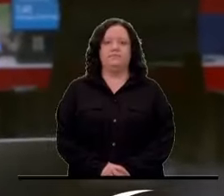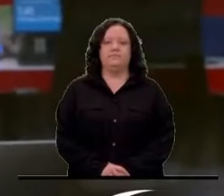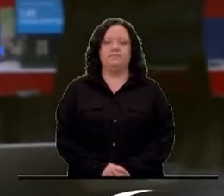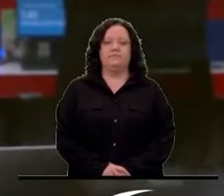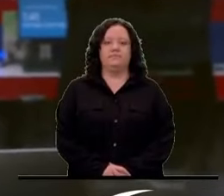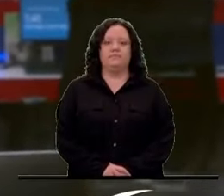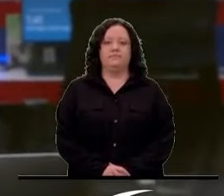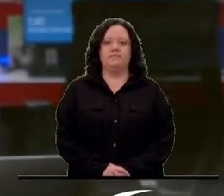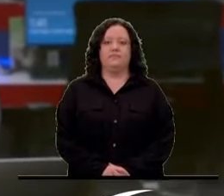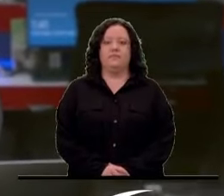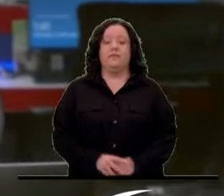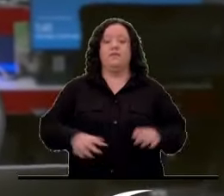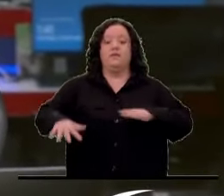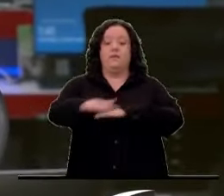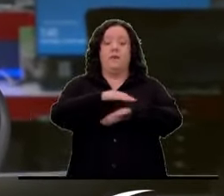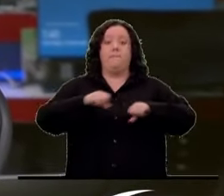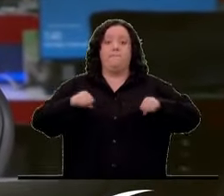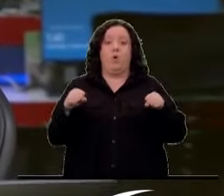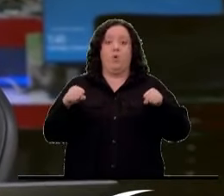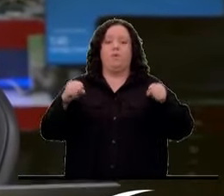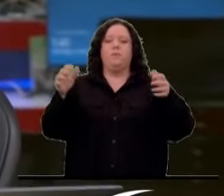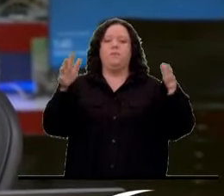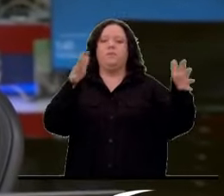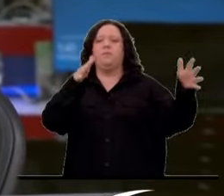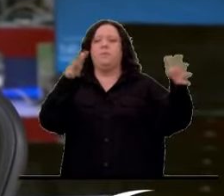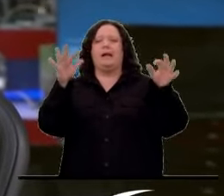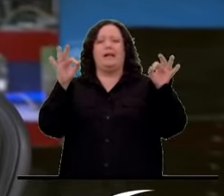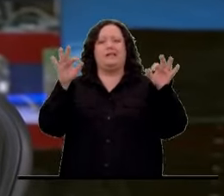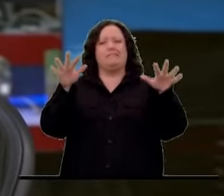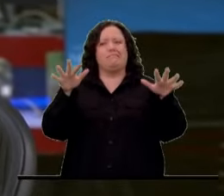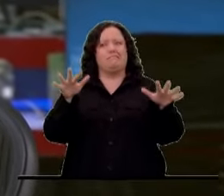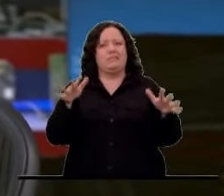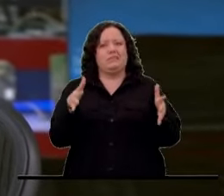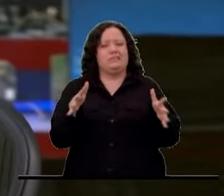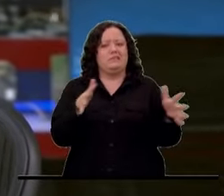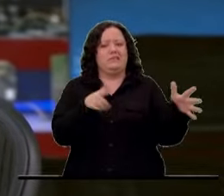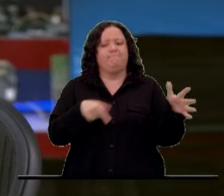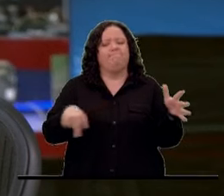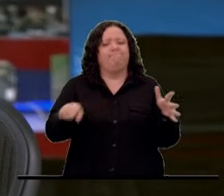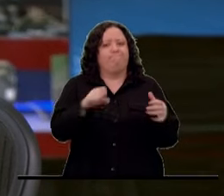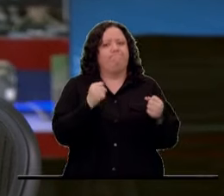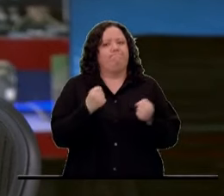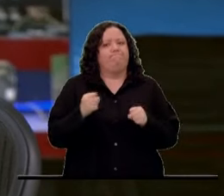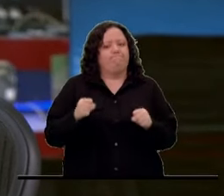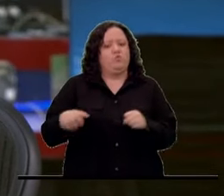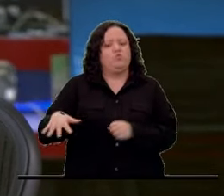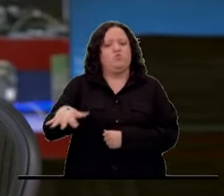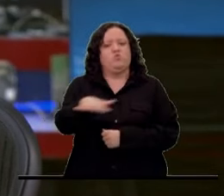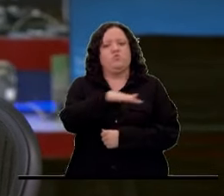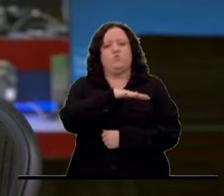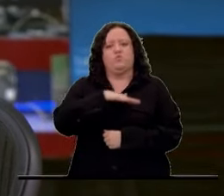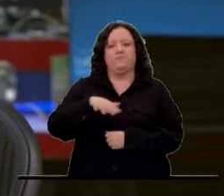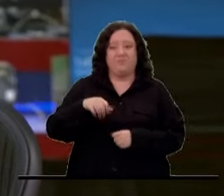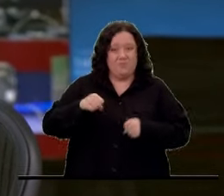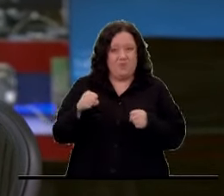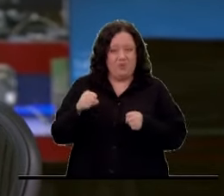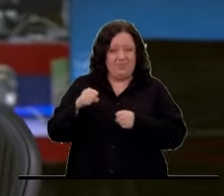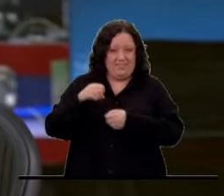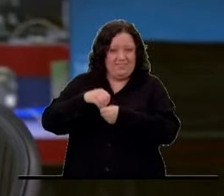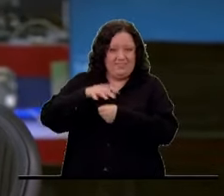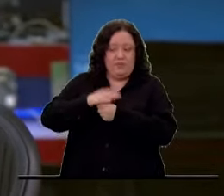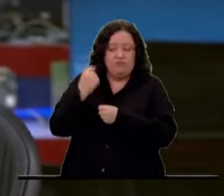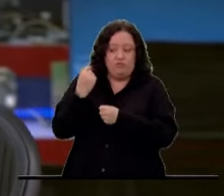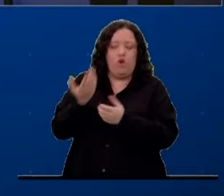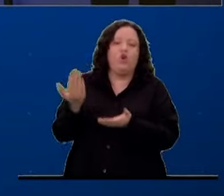La calidad del aire en Bogotá continúa siendo preocupante en toda la ciudad. El distrito declaró hace unas horas nuevamente